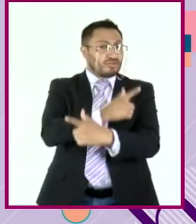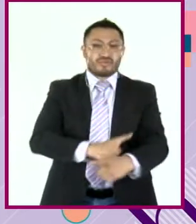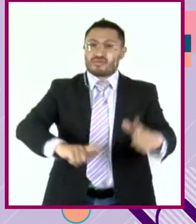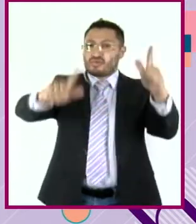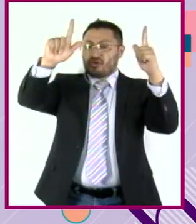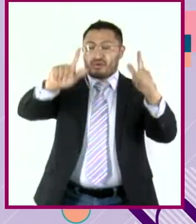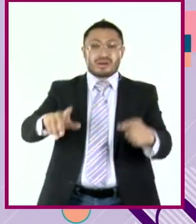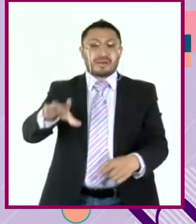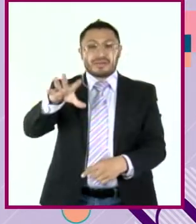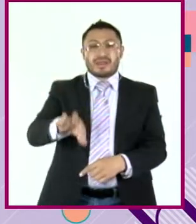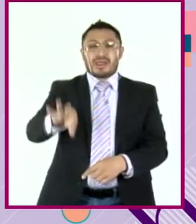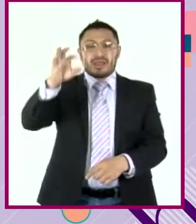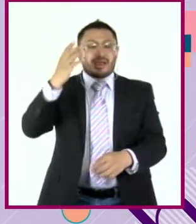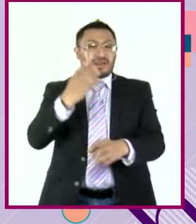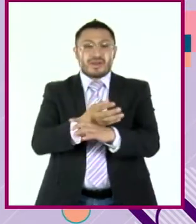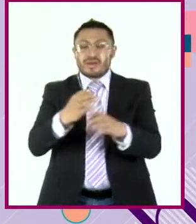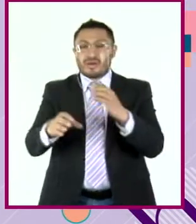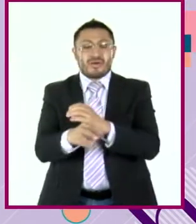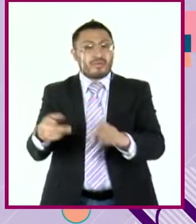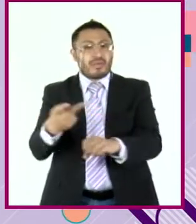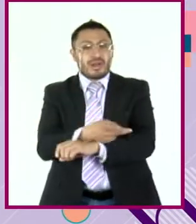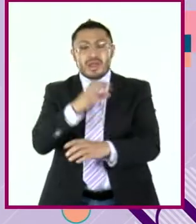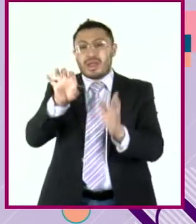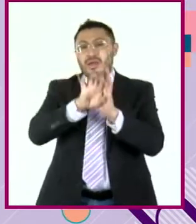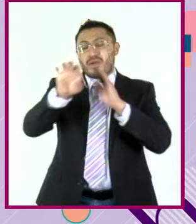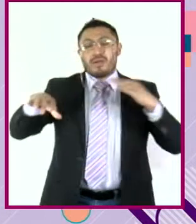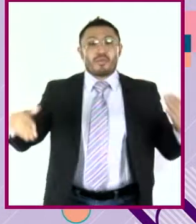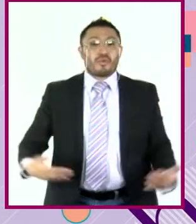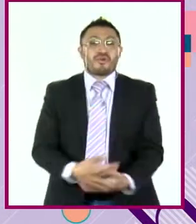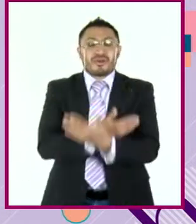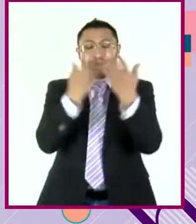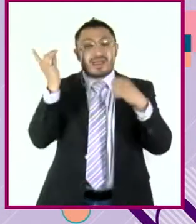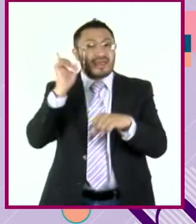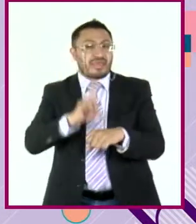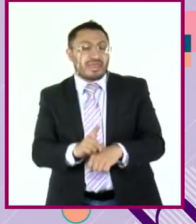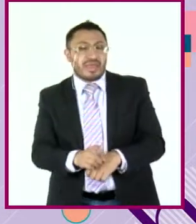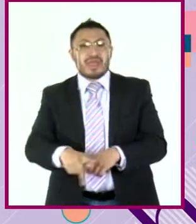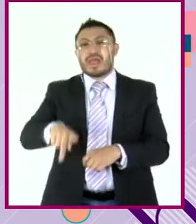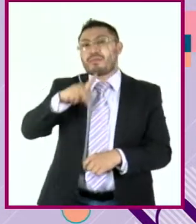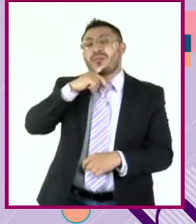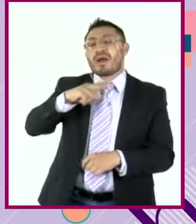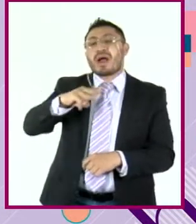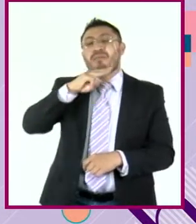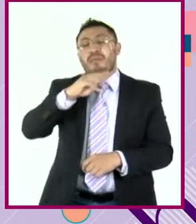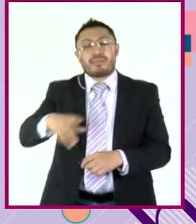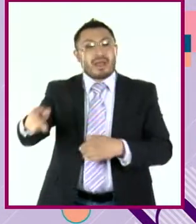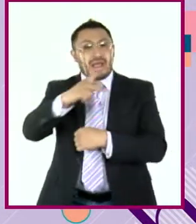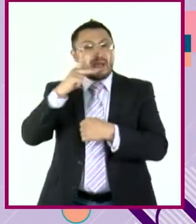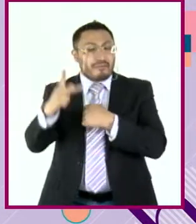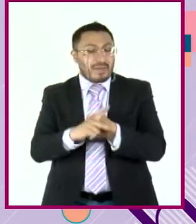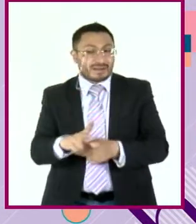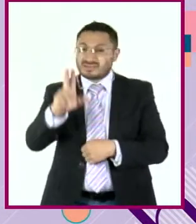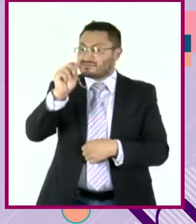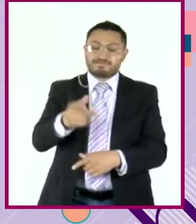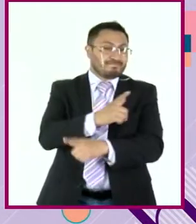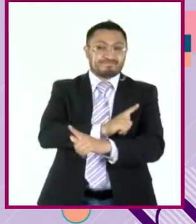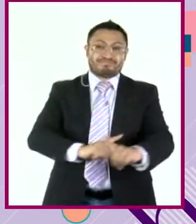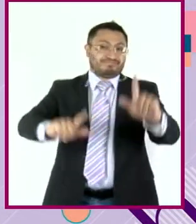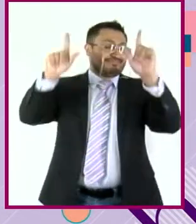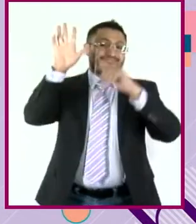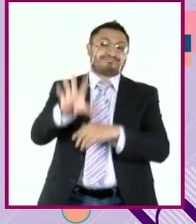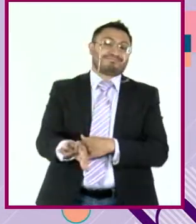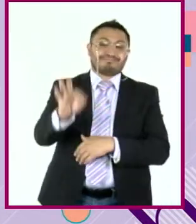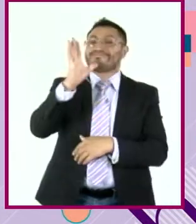nos pasa, como haber nacido tal día, de tales padres y en tal país. Padecer un cáncer